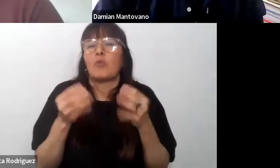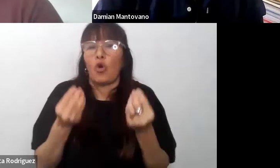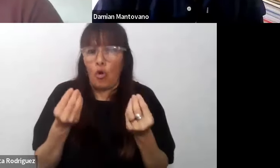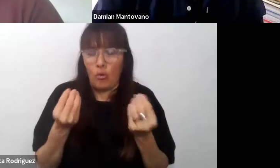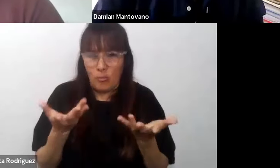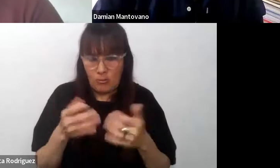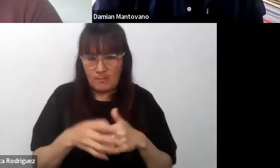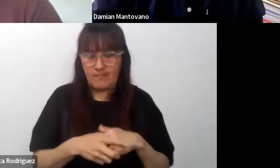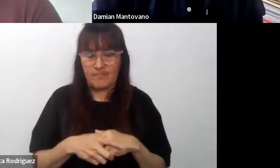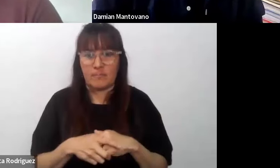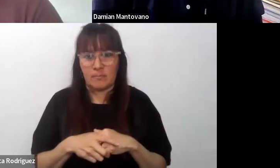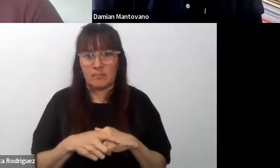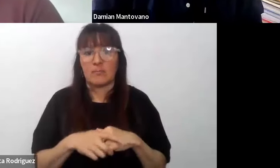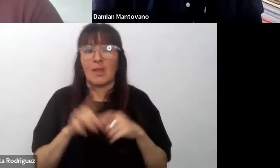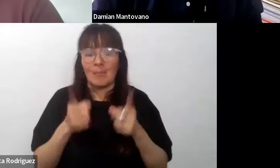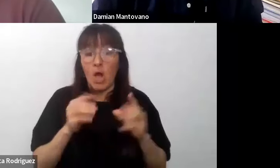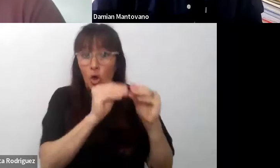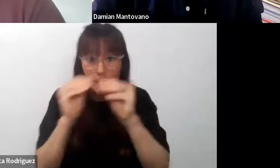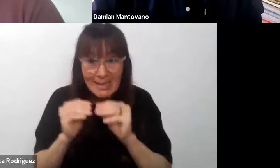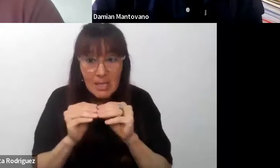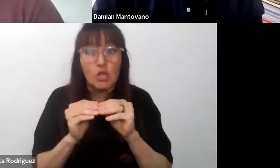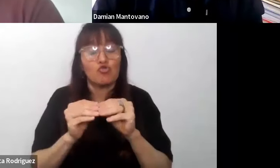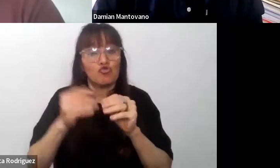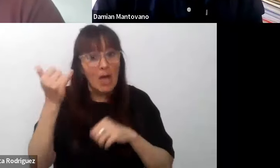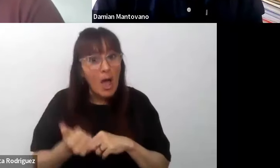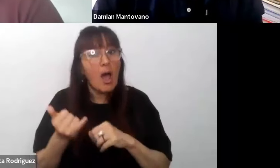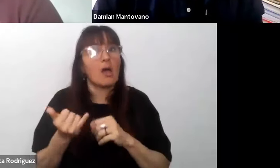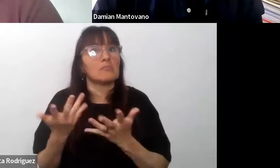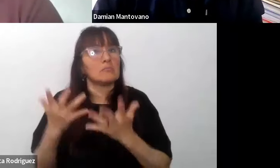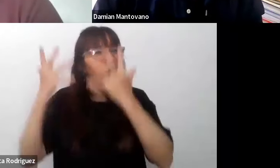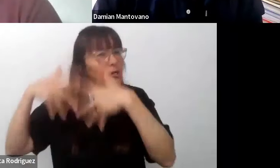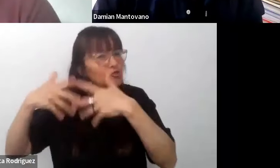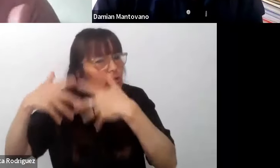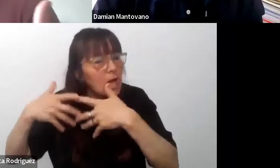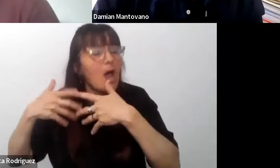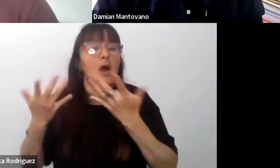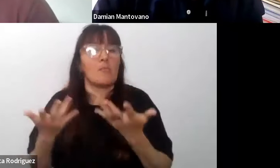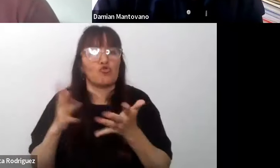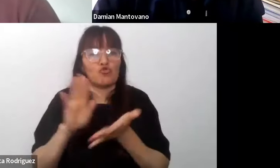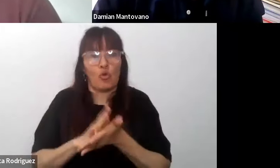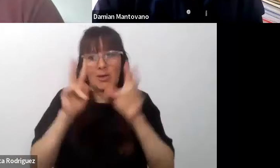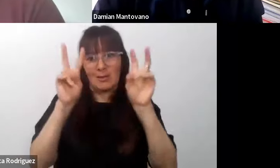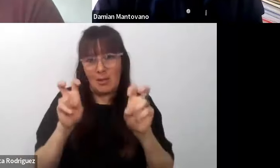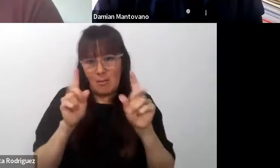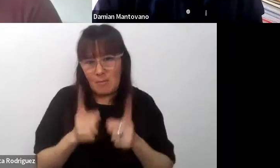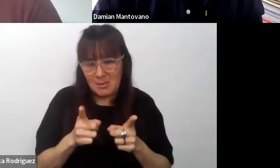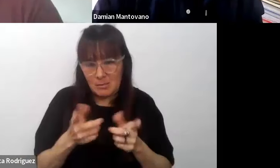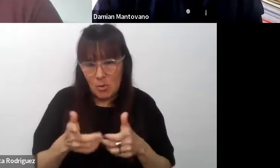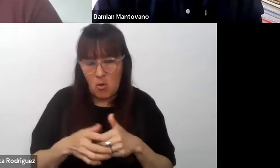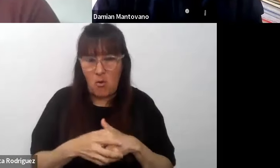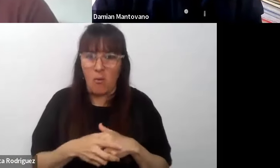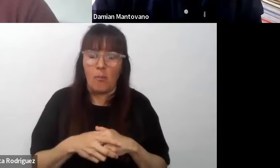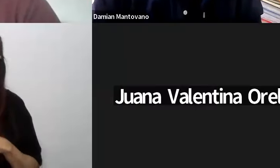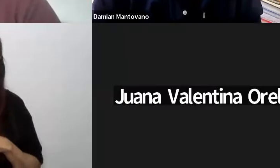también hay colegas que reflexionan sobre este tema hay